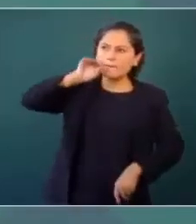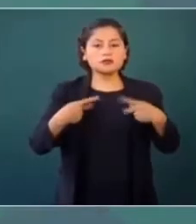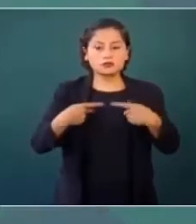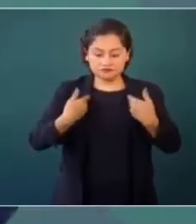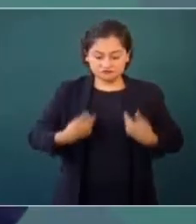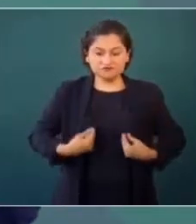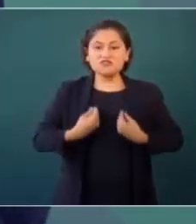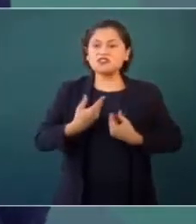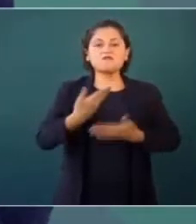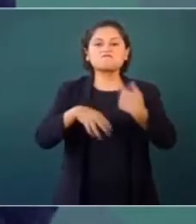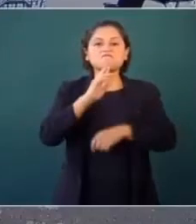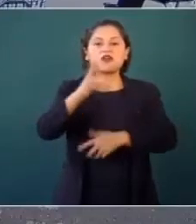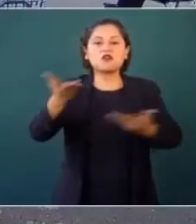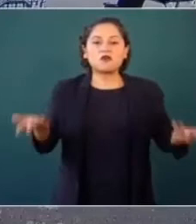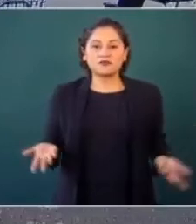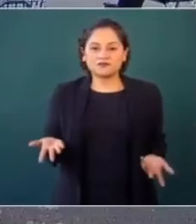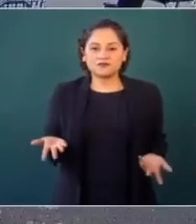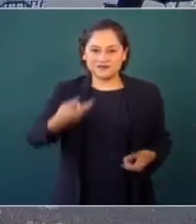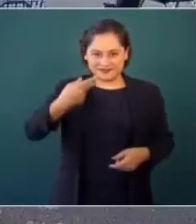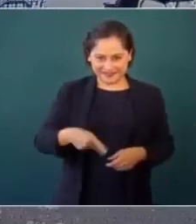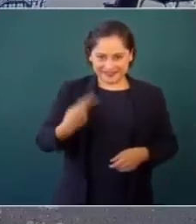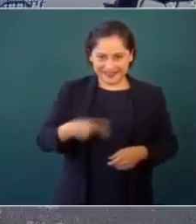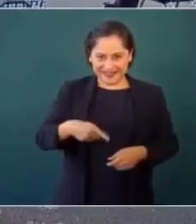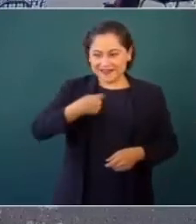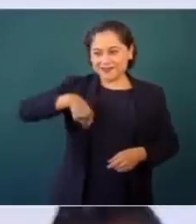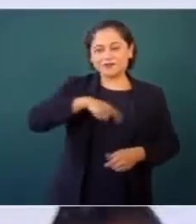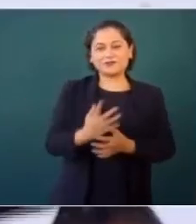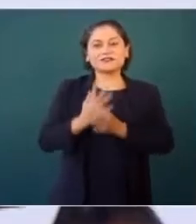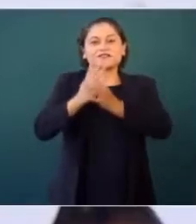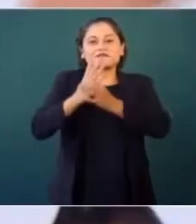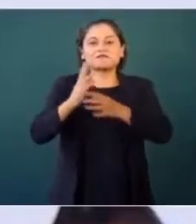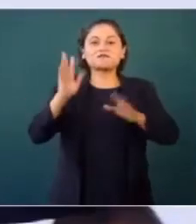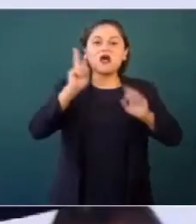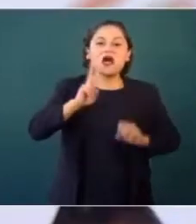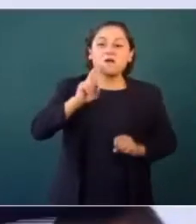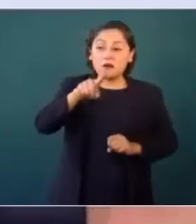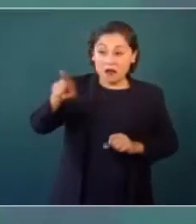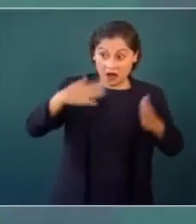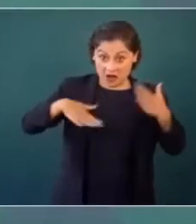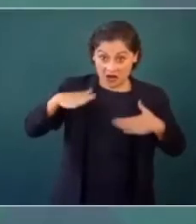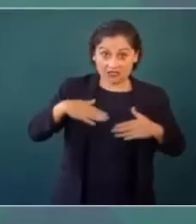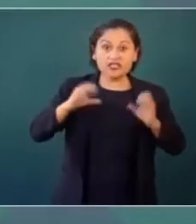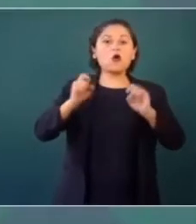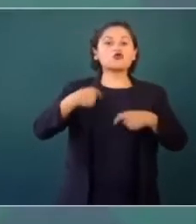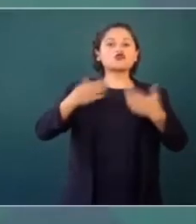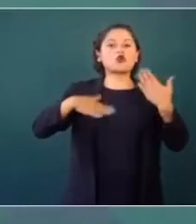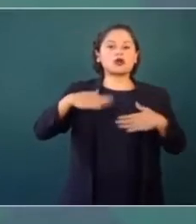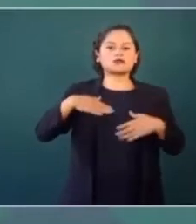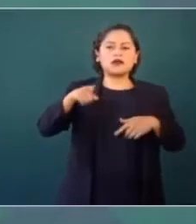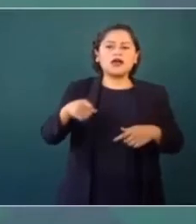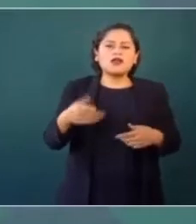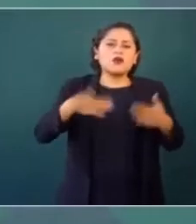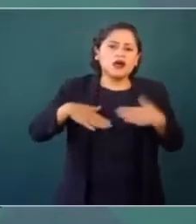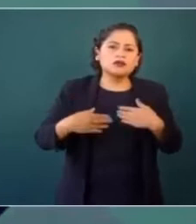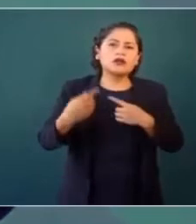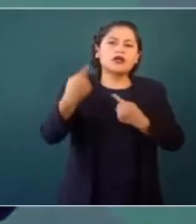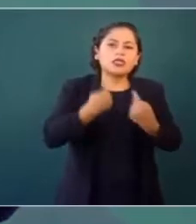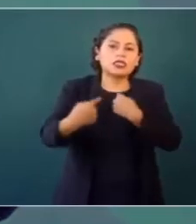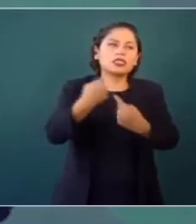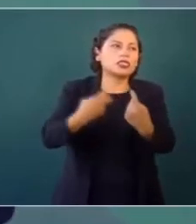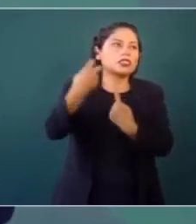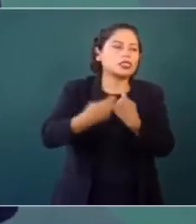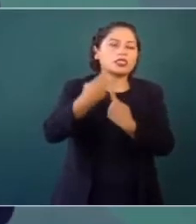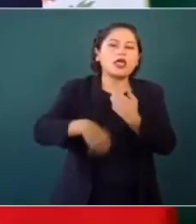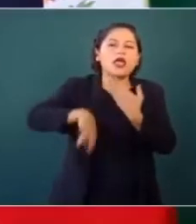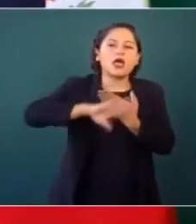mexicanas. Y como dicen aquí en mi tierra, a ver quién se cansa primero, si ellos en atacarme, difamarme, calumniarme y mentir todos los días, o por otro lado,